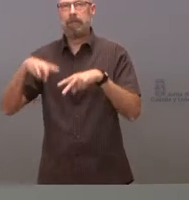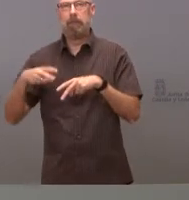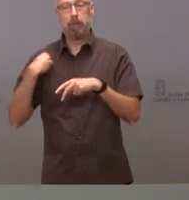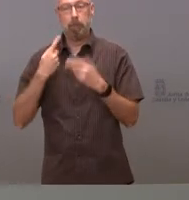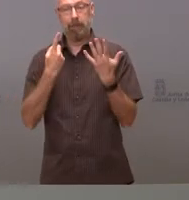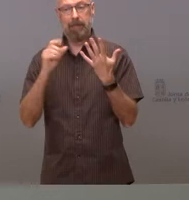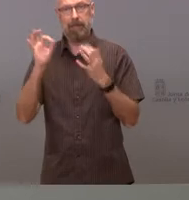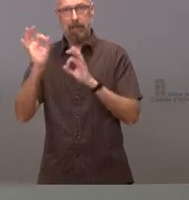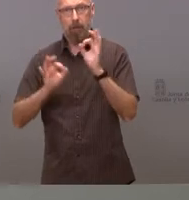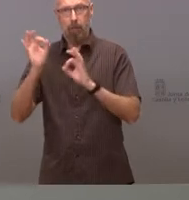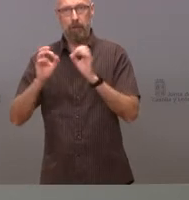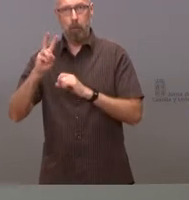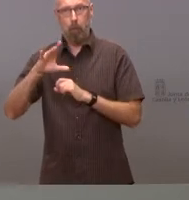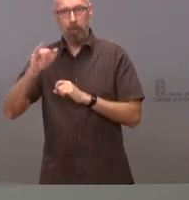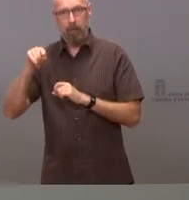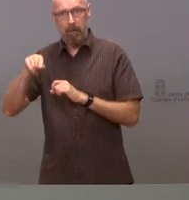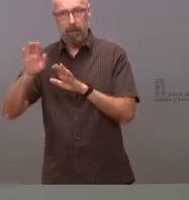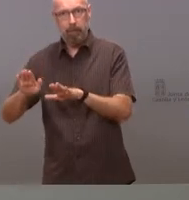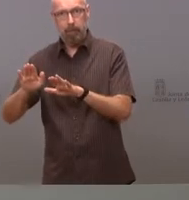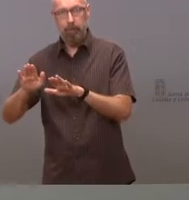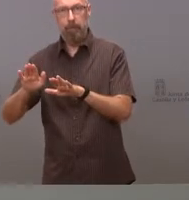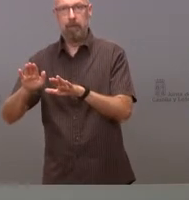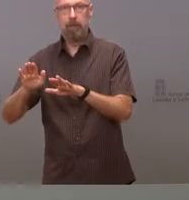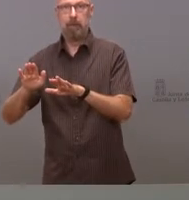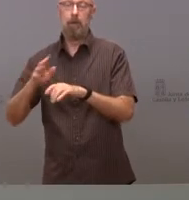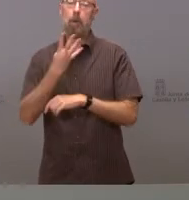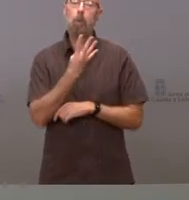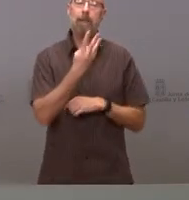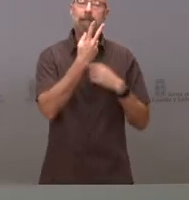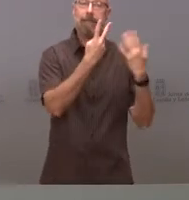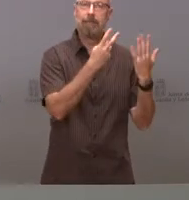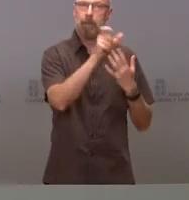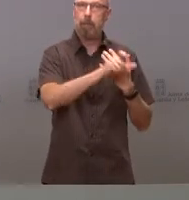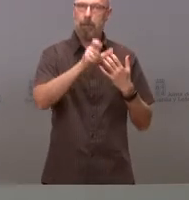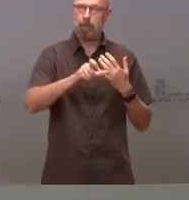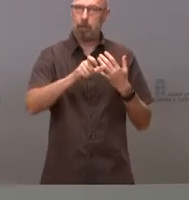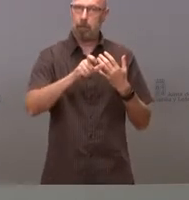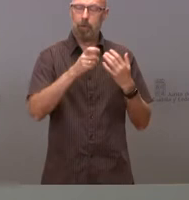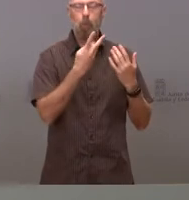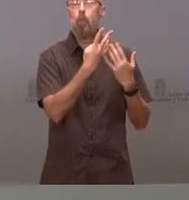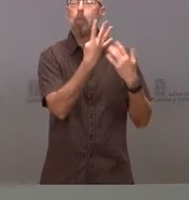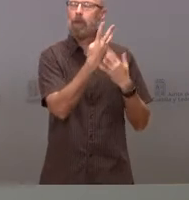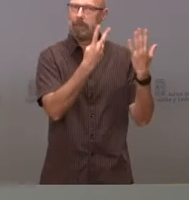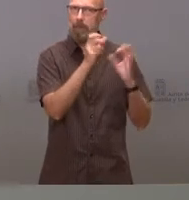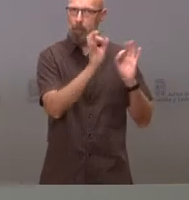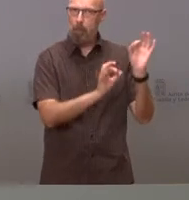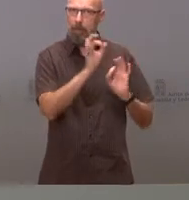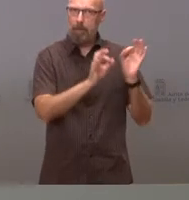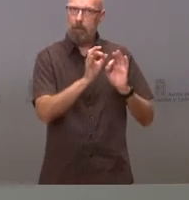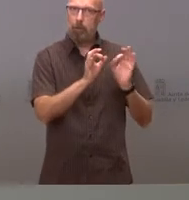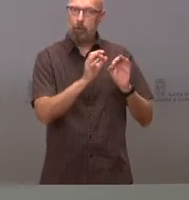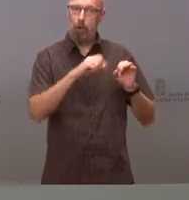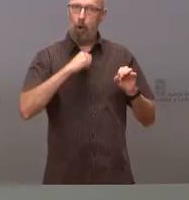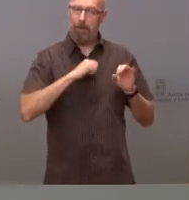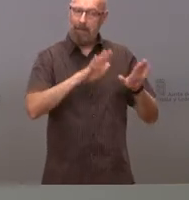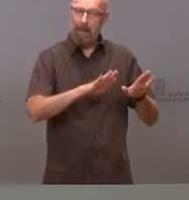ingresados en las unidades de críticos y el 47% de los ingresados en planta no tienen las vacunas puestas.